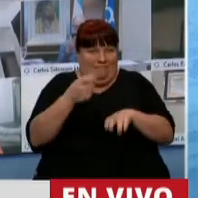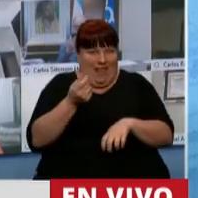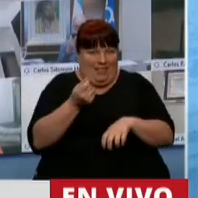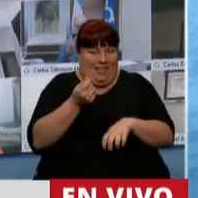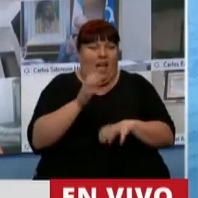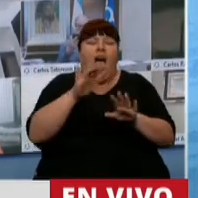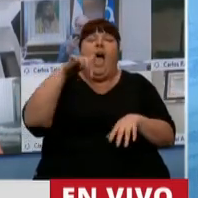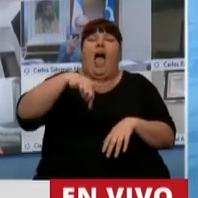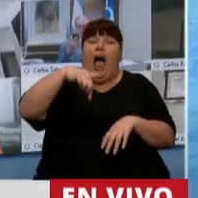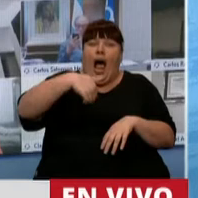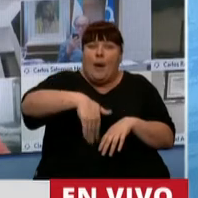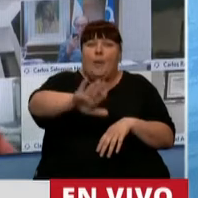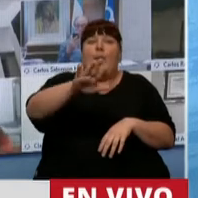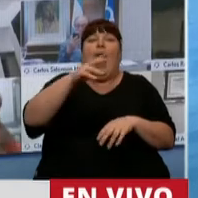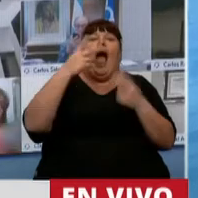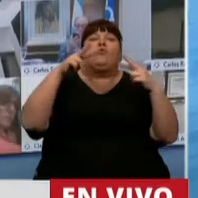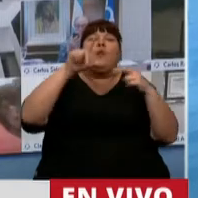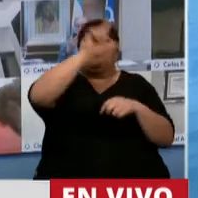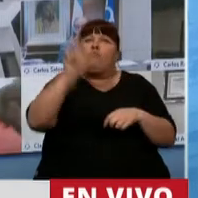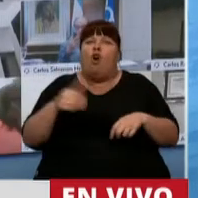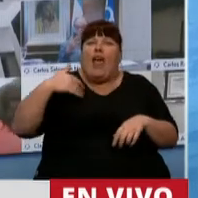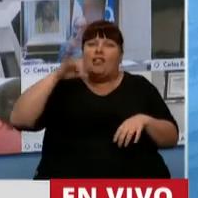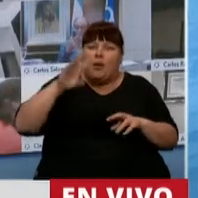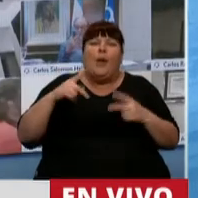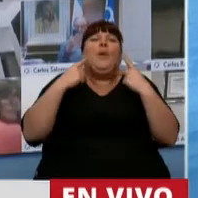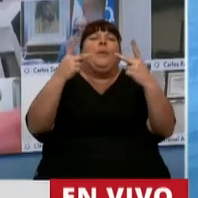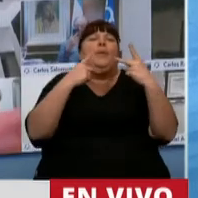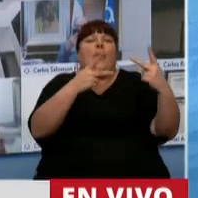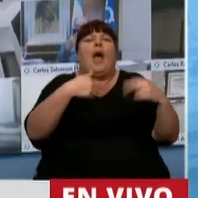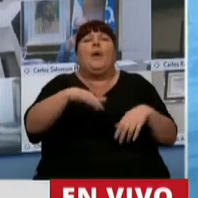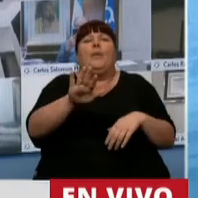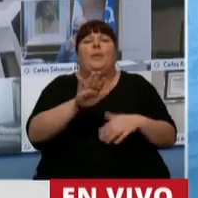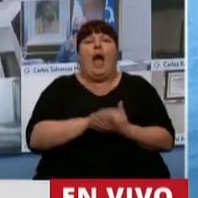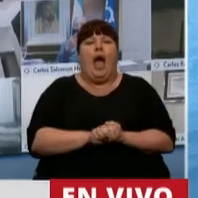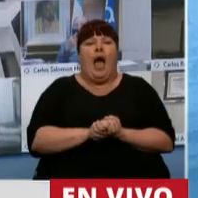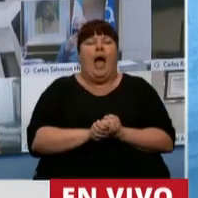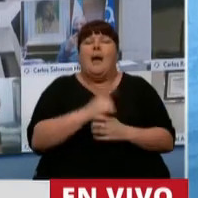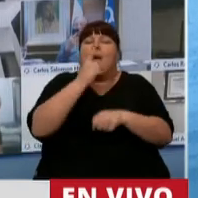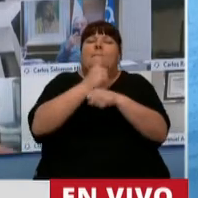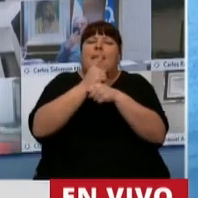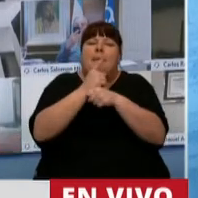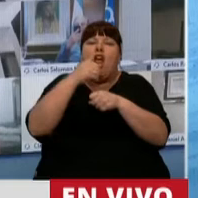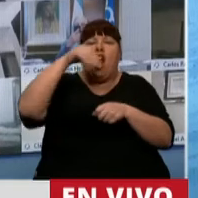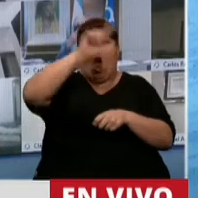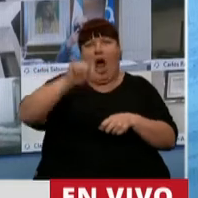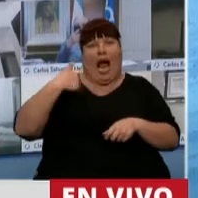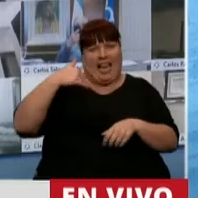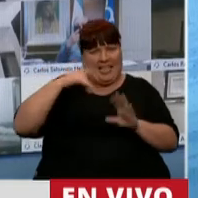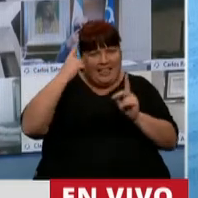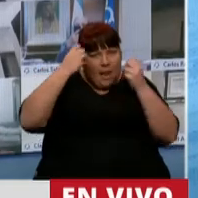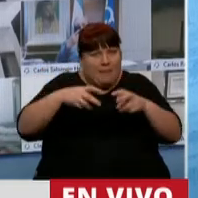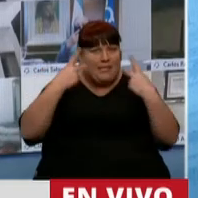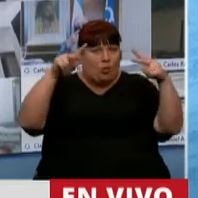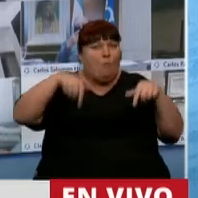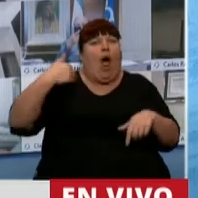ahora que se viene el turismo receptivo, que los viajes van a ser en primera instancia dentro del país, van a ser